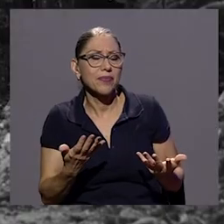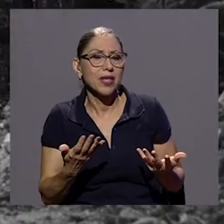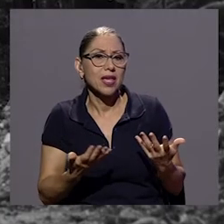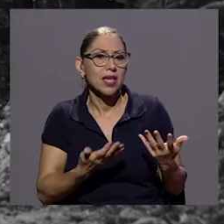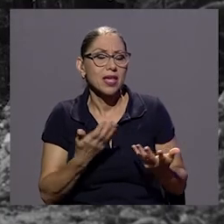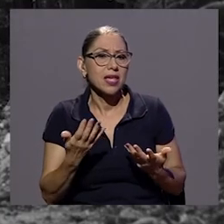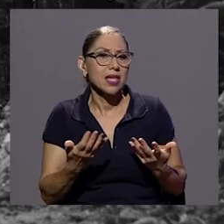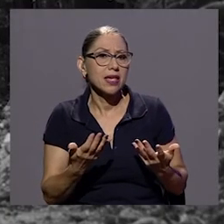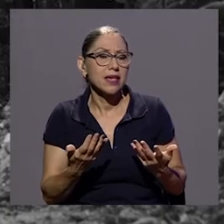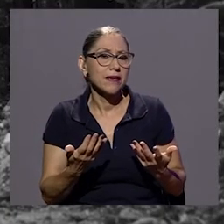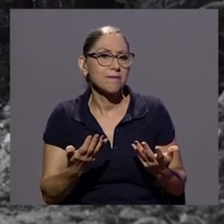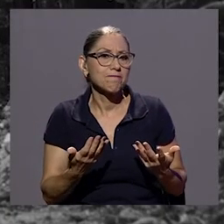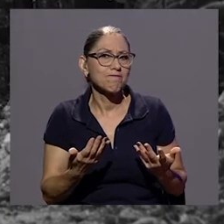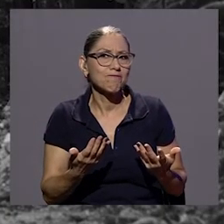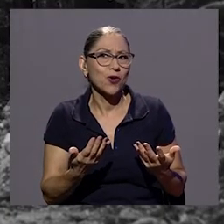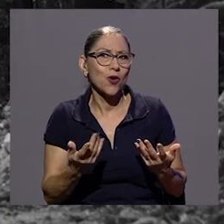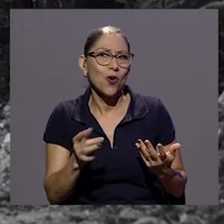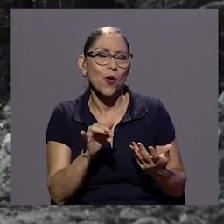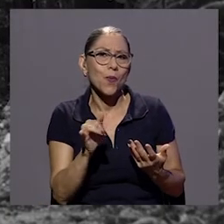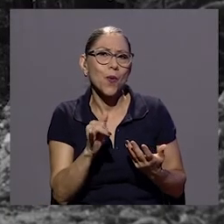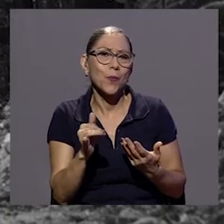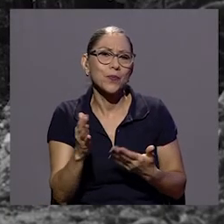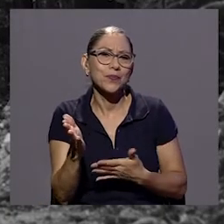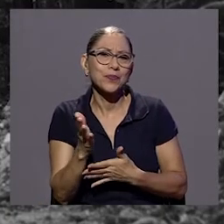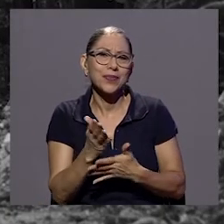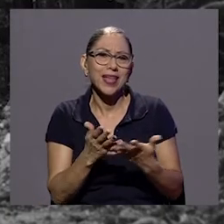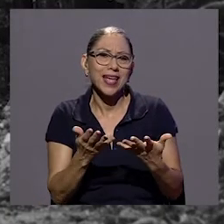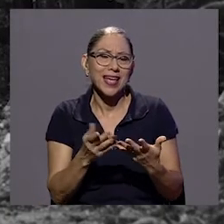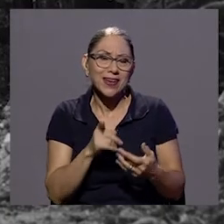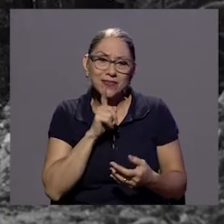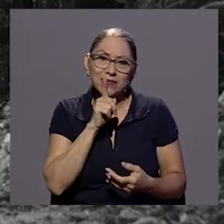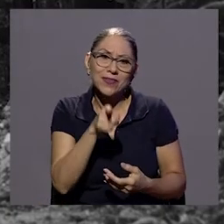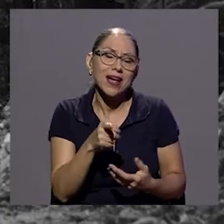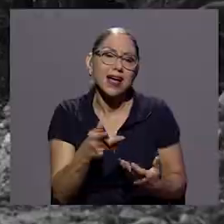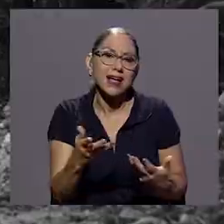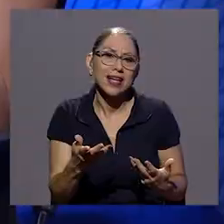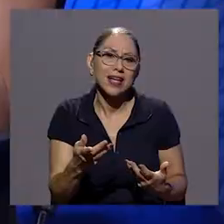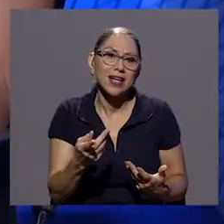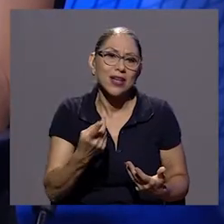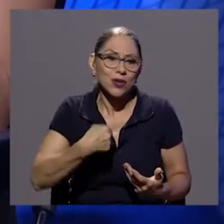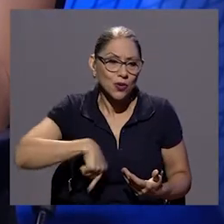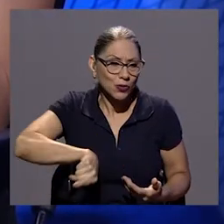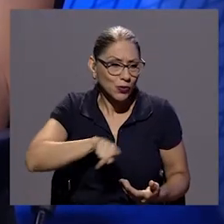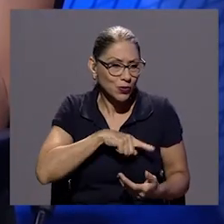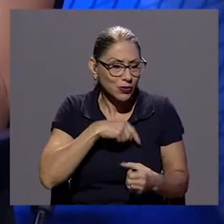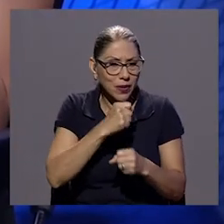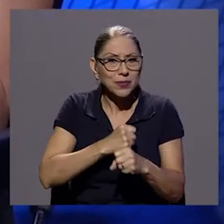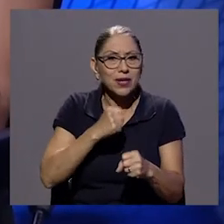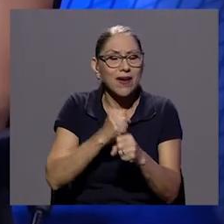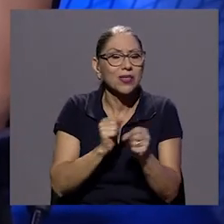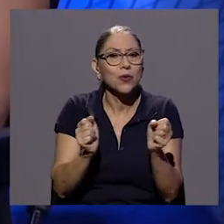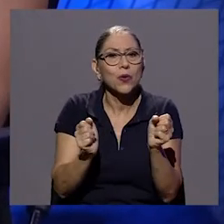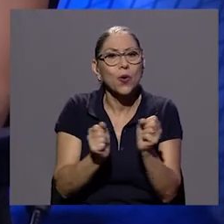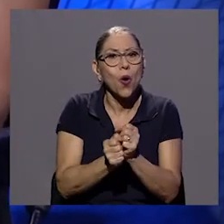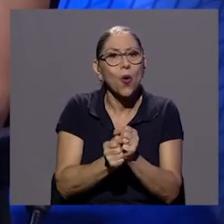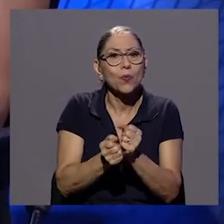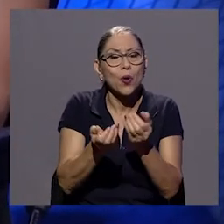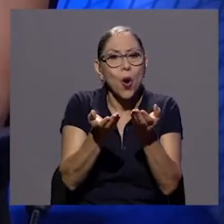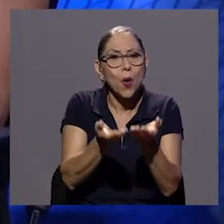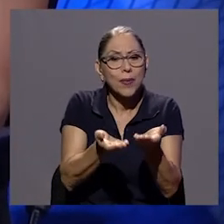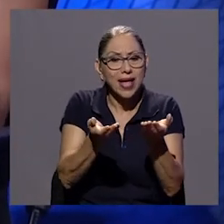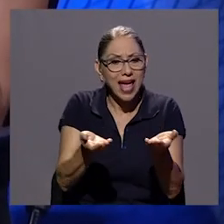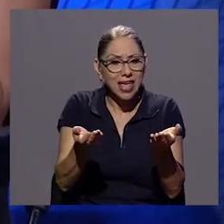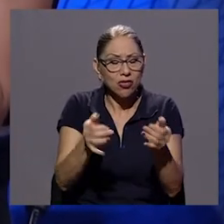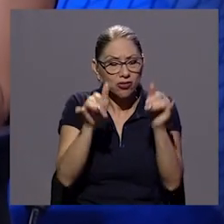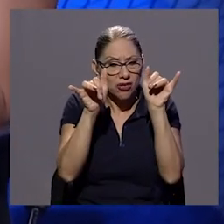no preciosismo pero digamos estábamos trabajando con objetos ¿verdad? inmóviles ¿verdad? con